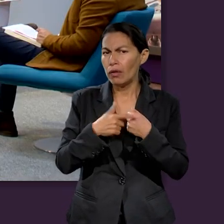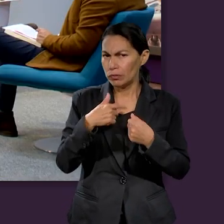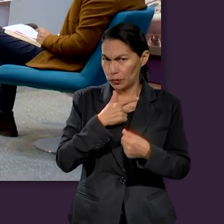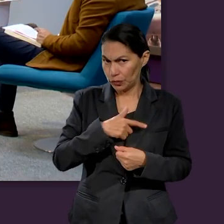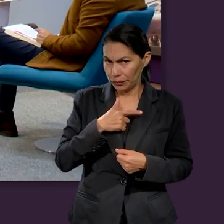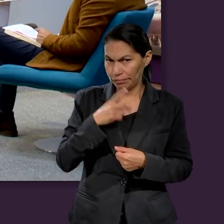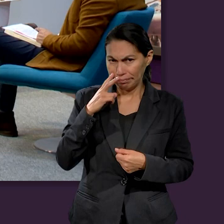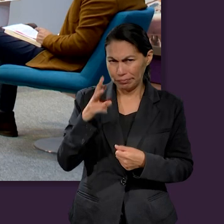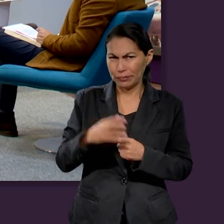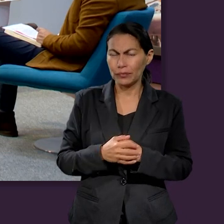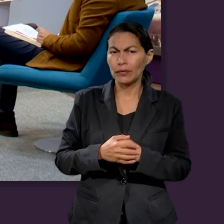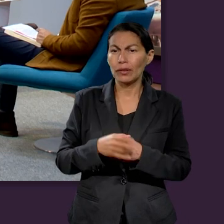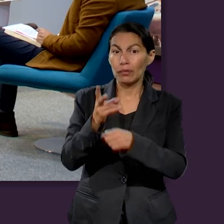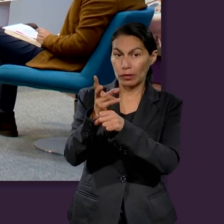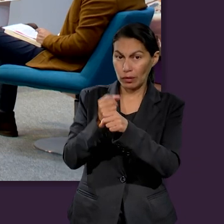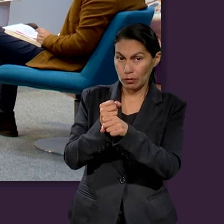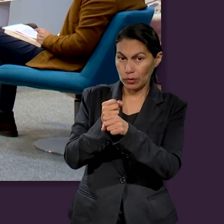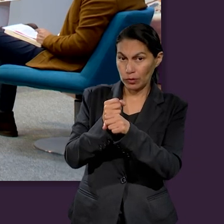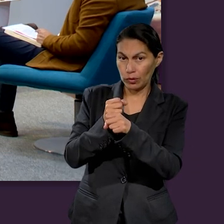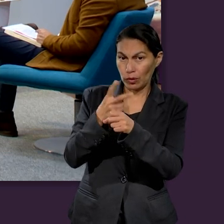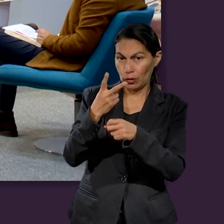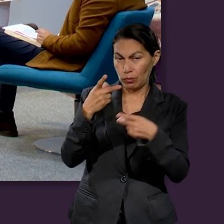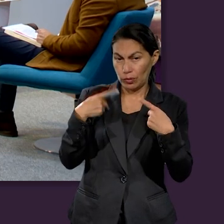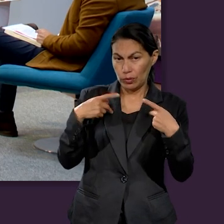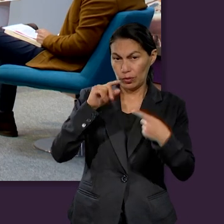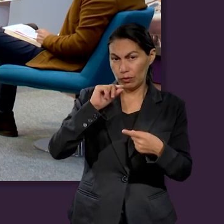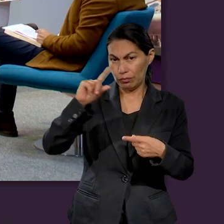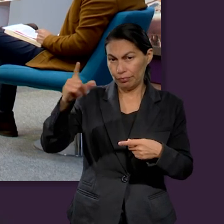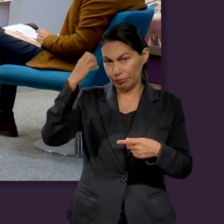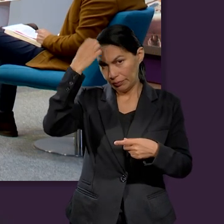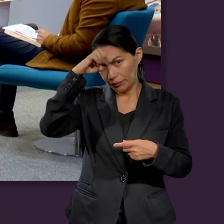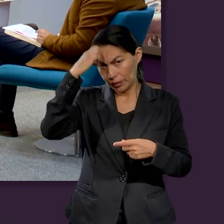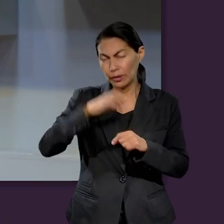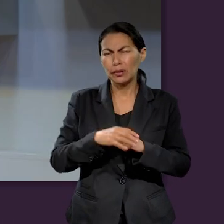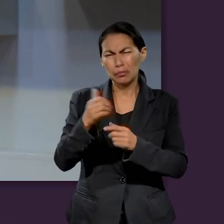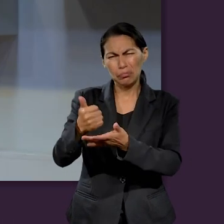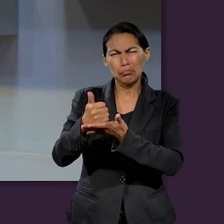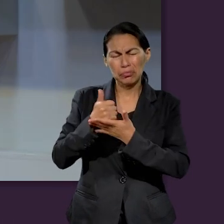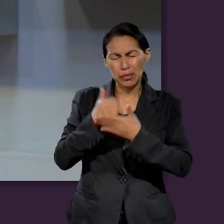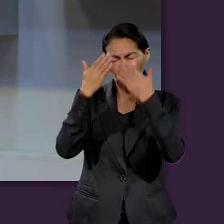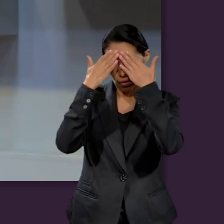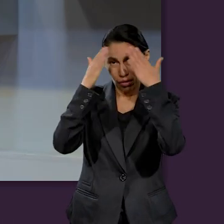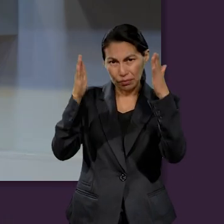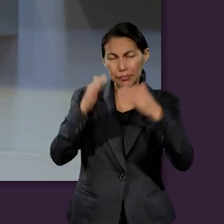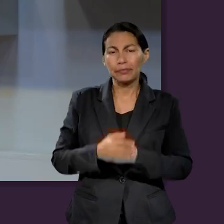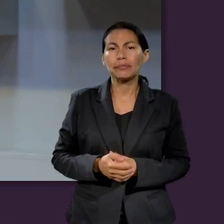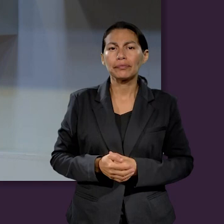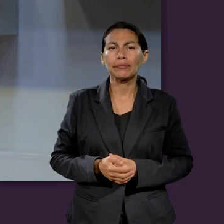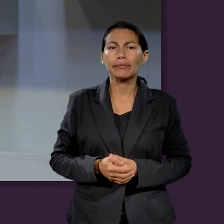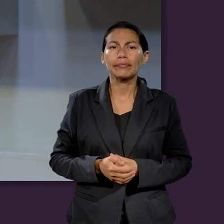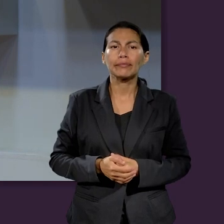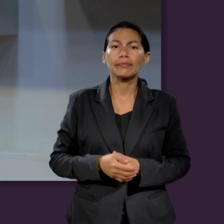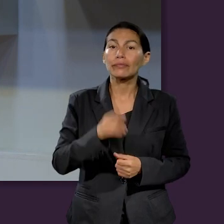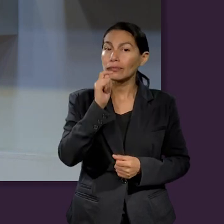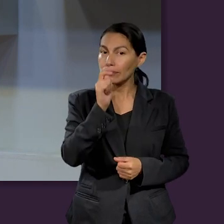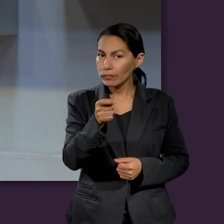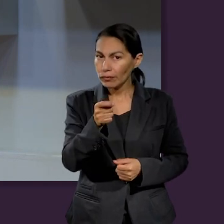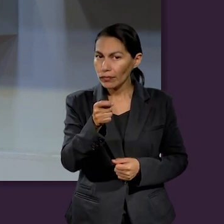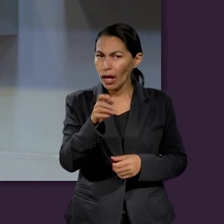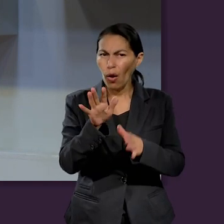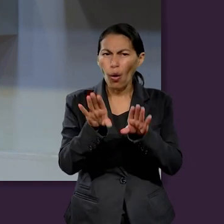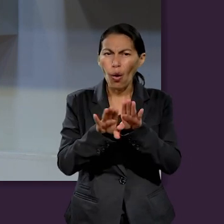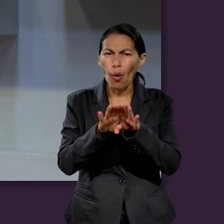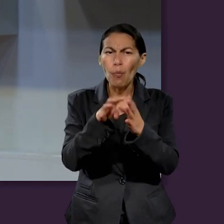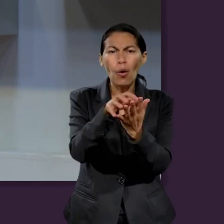con algunas preguntas claves, ¿no? Y tiene que ver con este asunto de ser previsivos y el ahorro, lo que tú mencionabas, ¿no? Hay cosas que van a pasar.